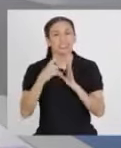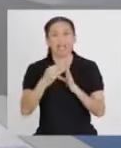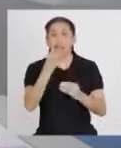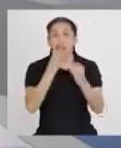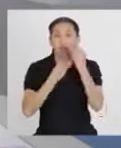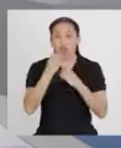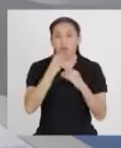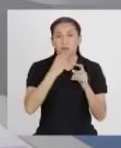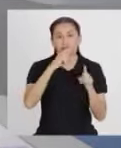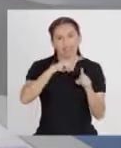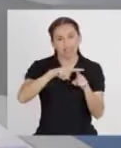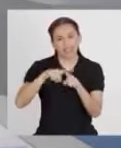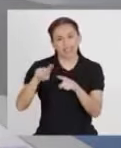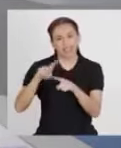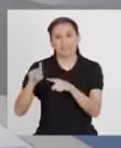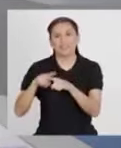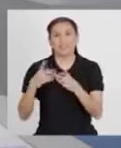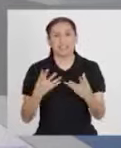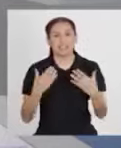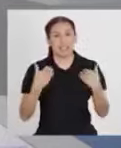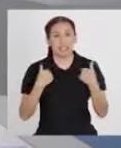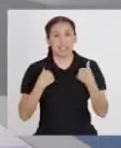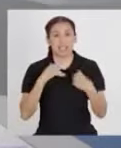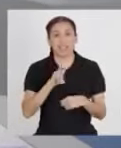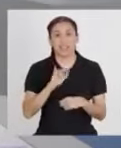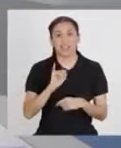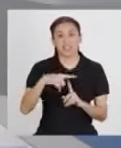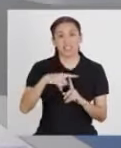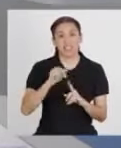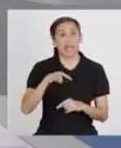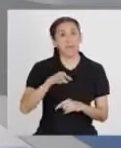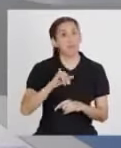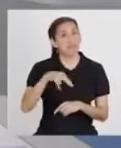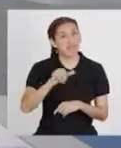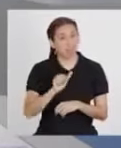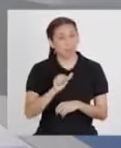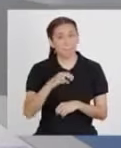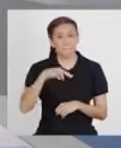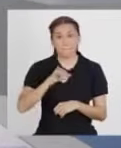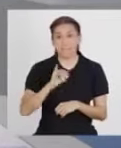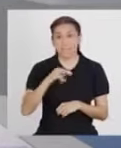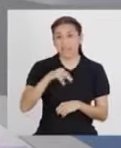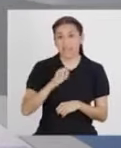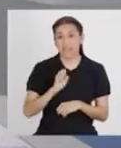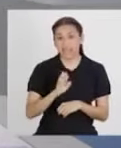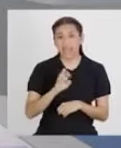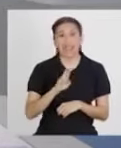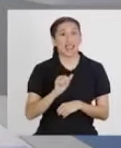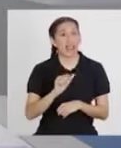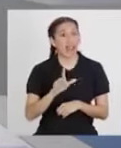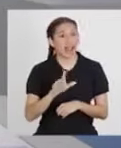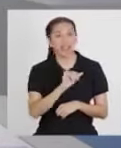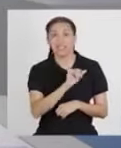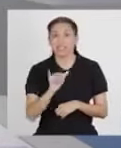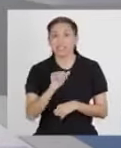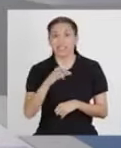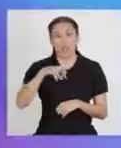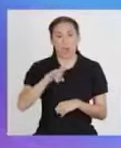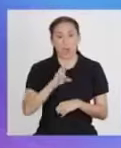el consumo de alimentos que contienen vitaminas, minerales y proteínas.